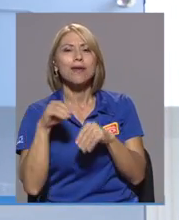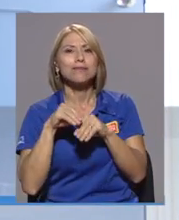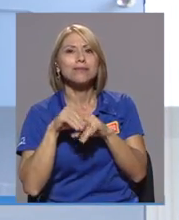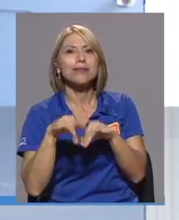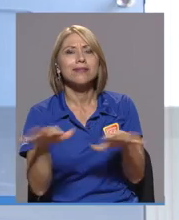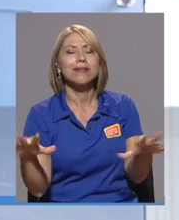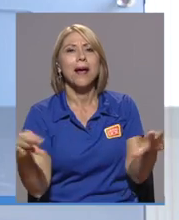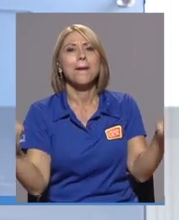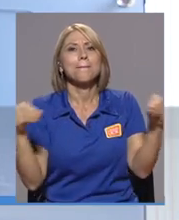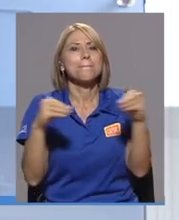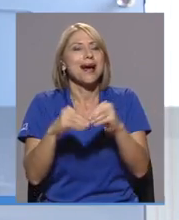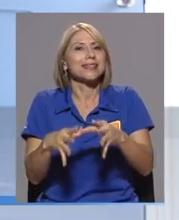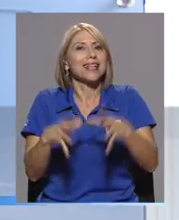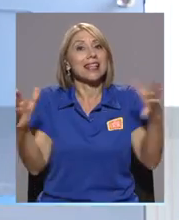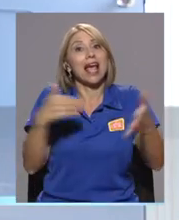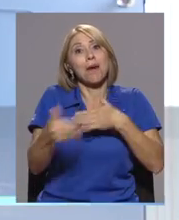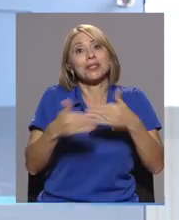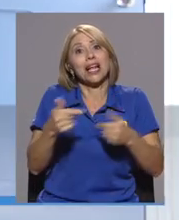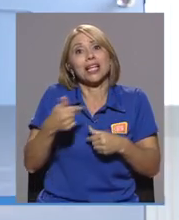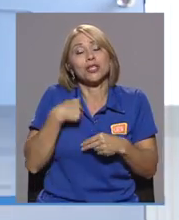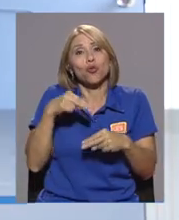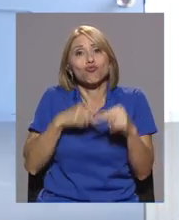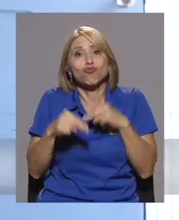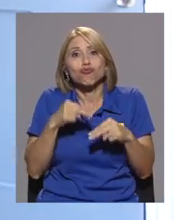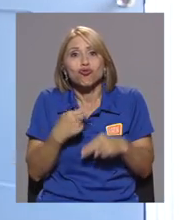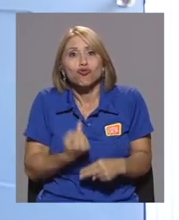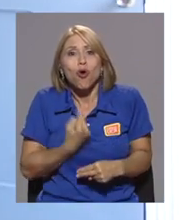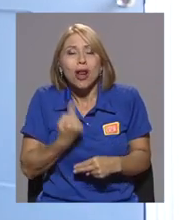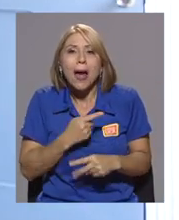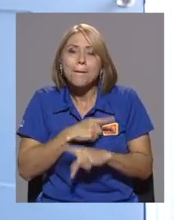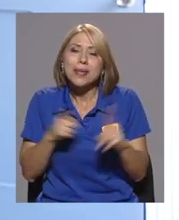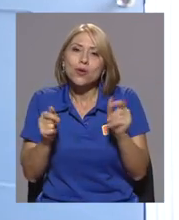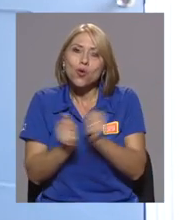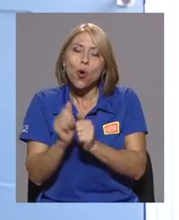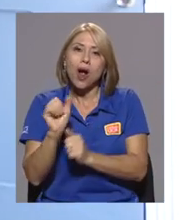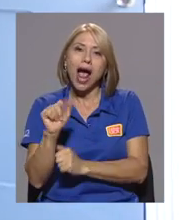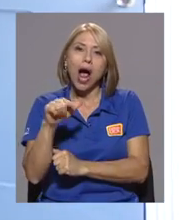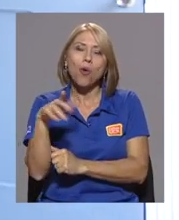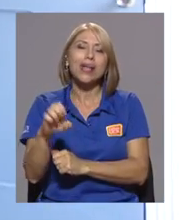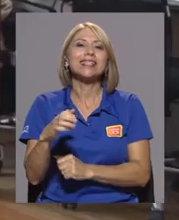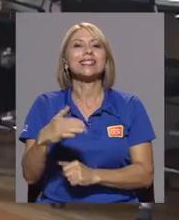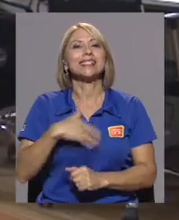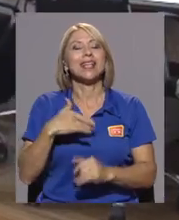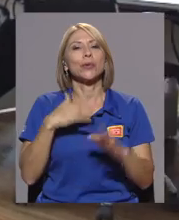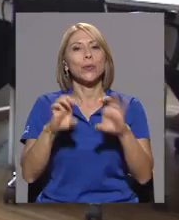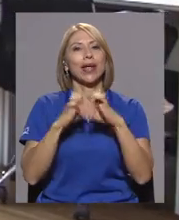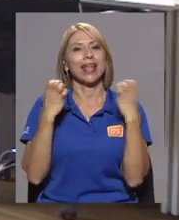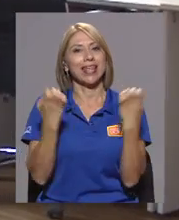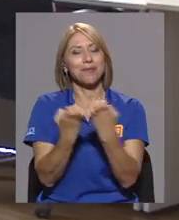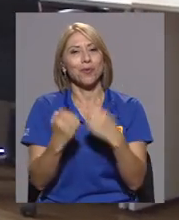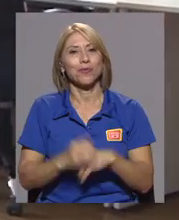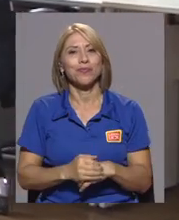lo propaga y me hace más grande. A pesar de que soy una emprendedora sola, con auge me siento que tengo un equipo.